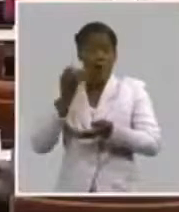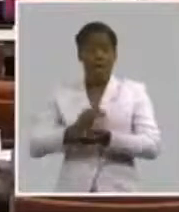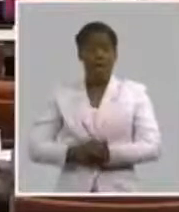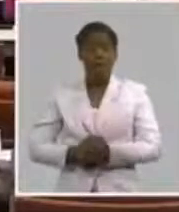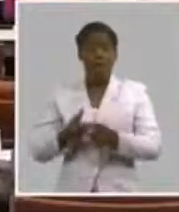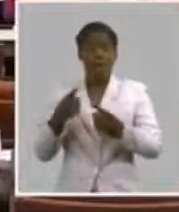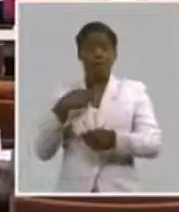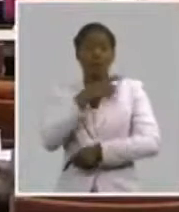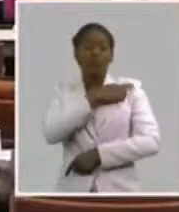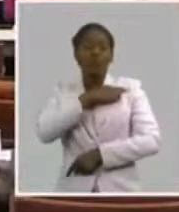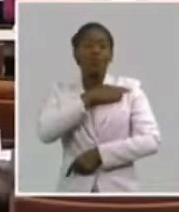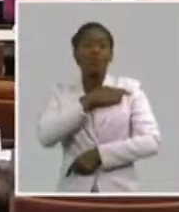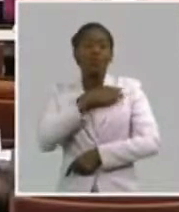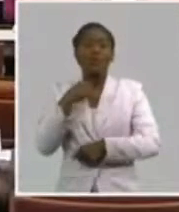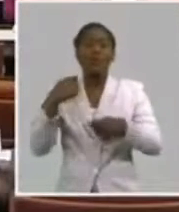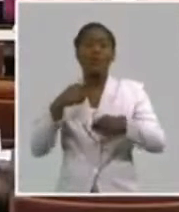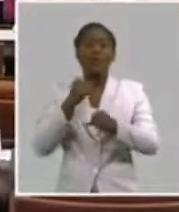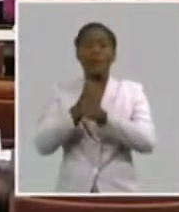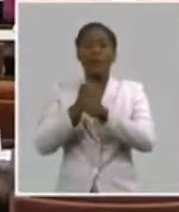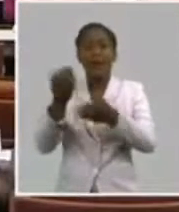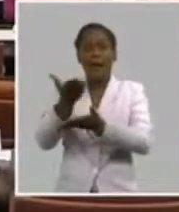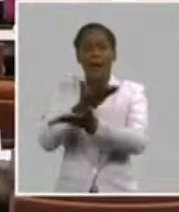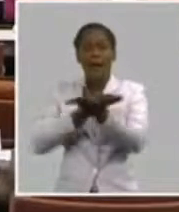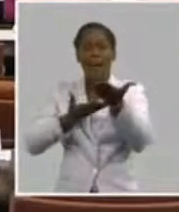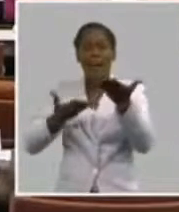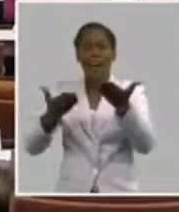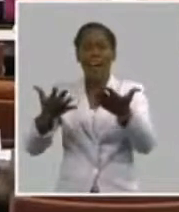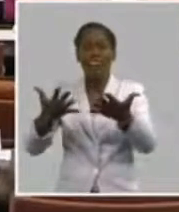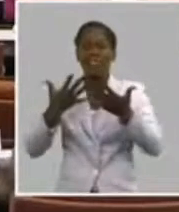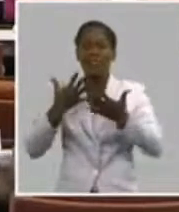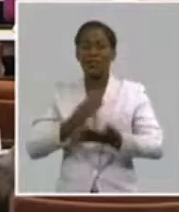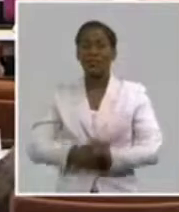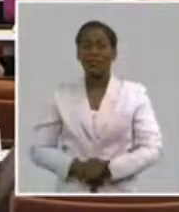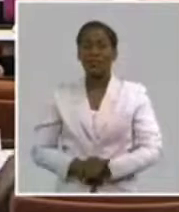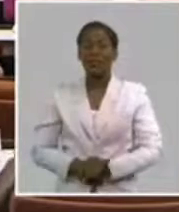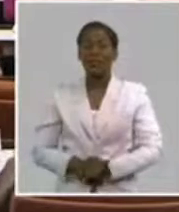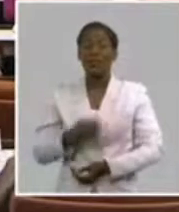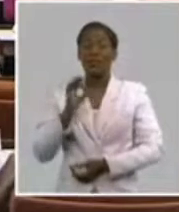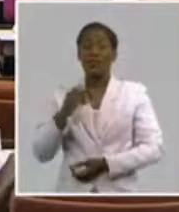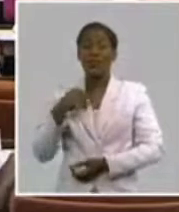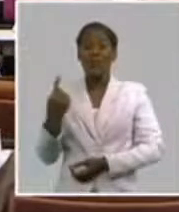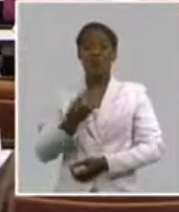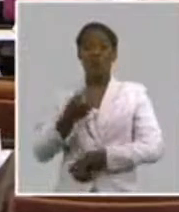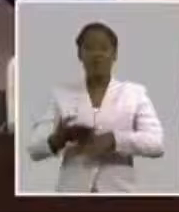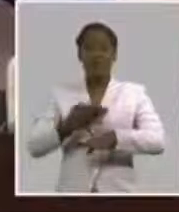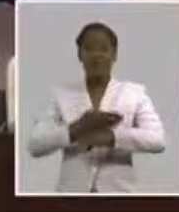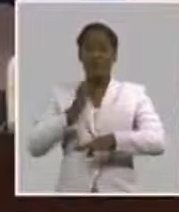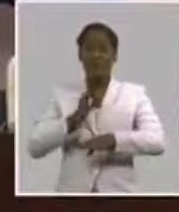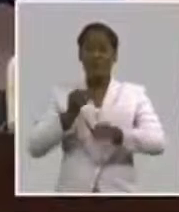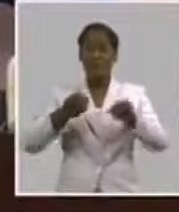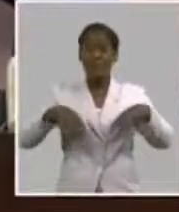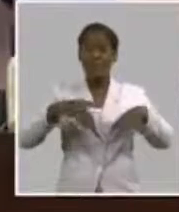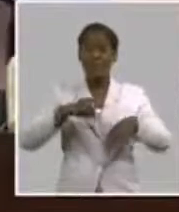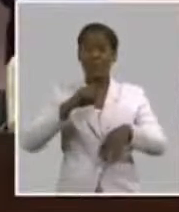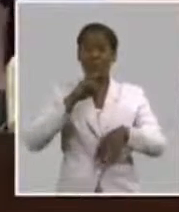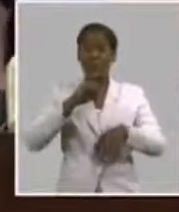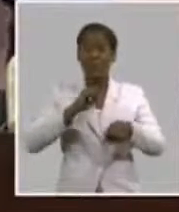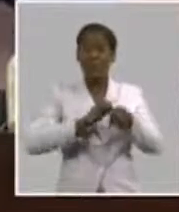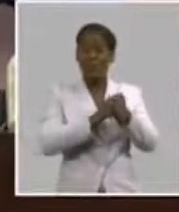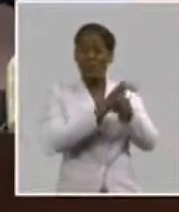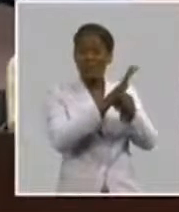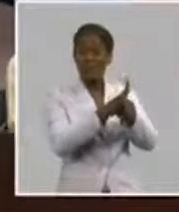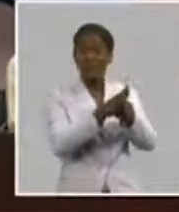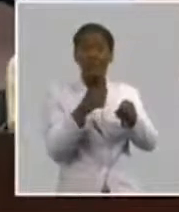Por eso nosotros insistimos tanto en el conocimiento experto. Miren, si nosotros no hubiéramos ido al conocimiento experto en el enfrentamiento a la COVID, no bastaba solo la